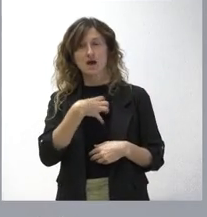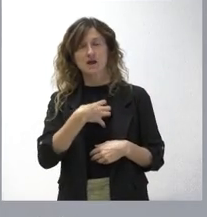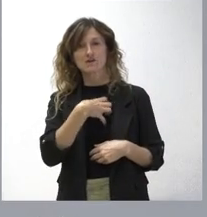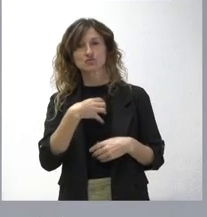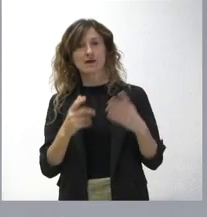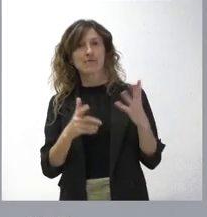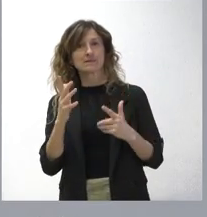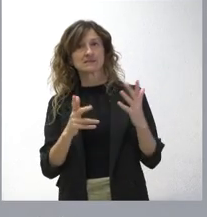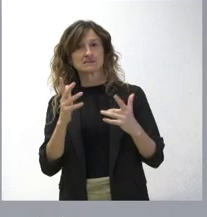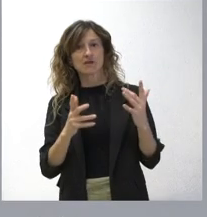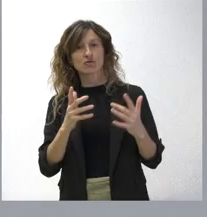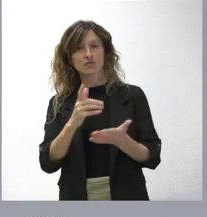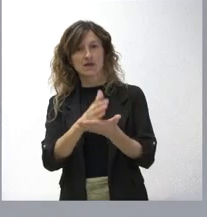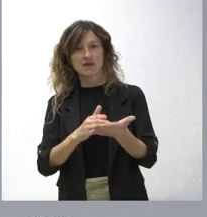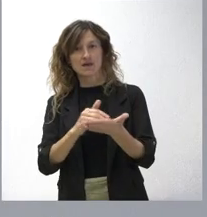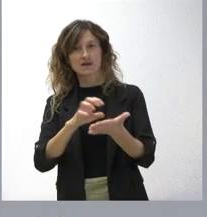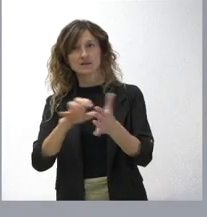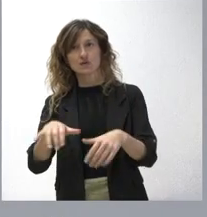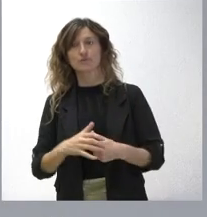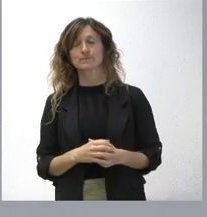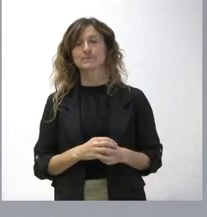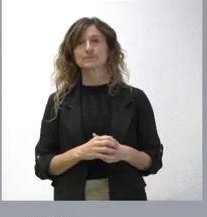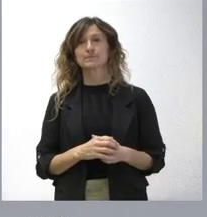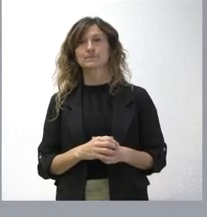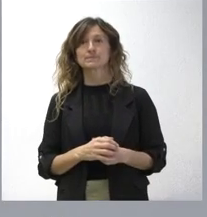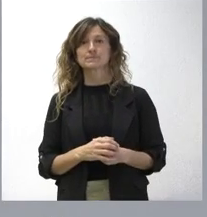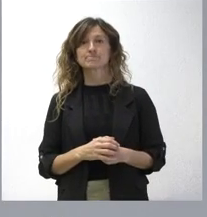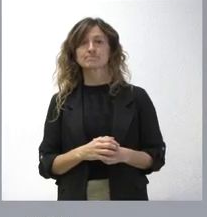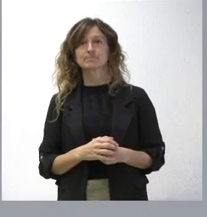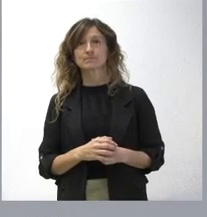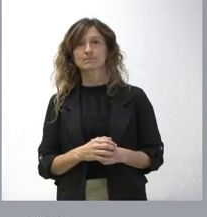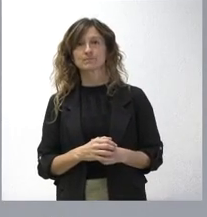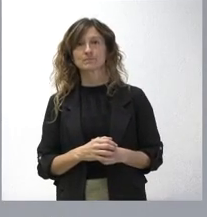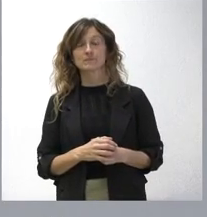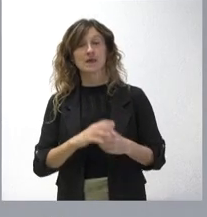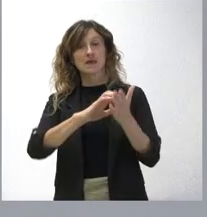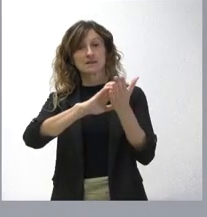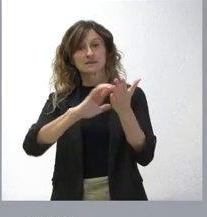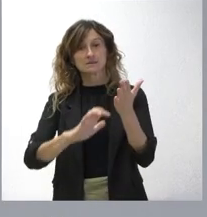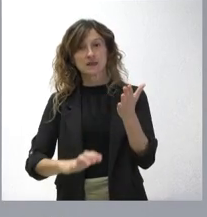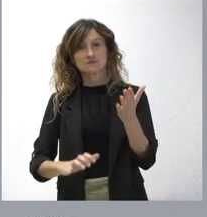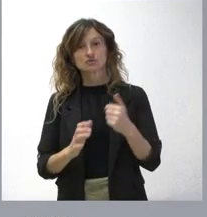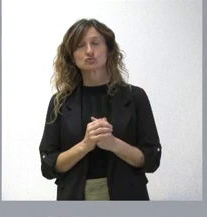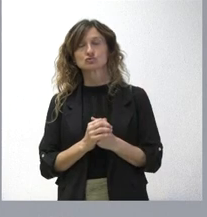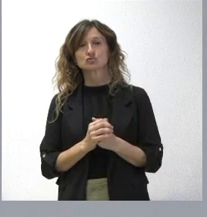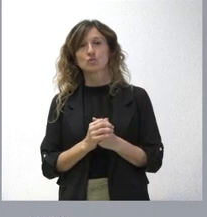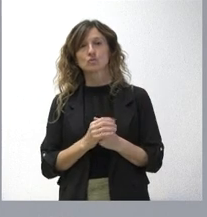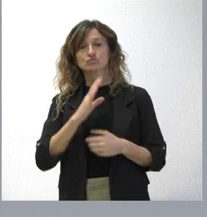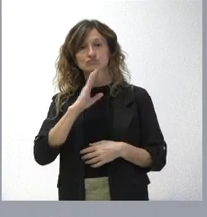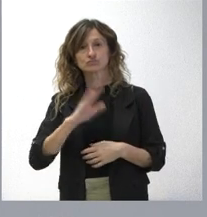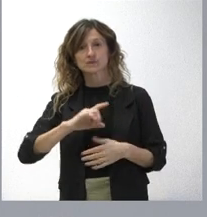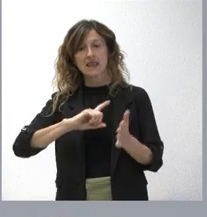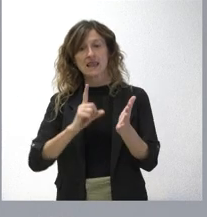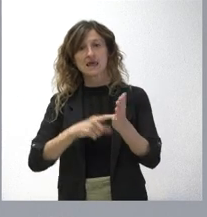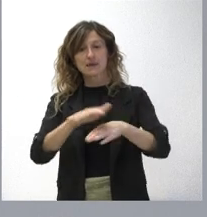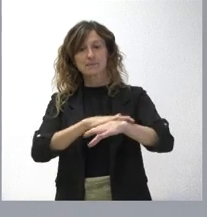Administración autonómica. Por un lado, con este texto nos adecuamos a la legislación básica del